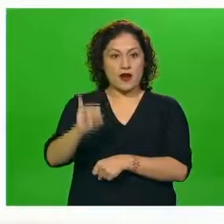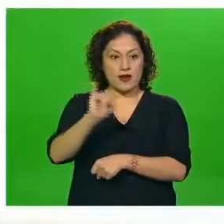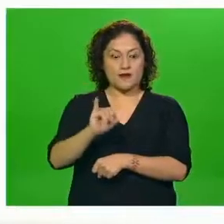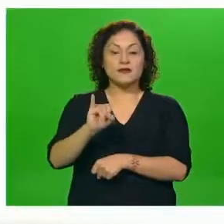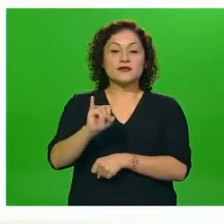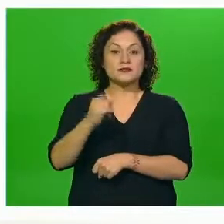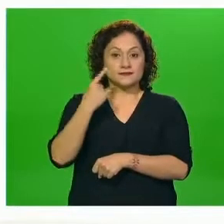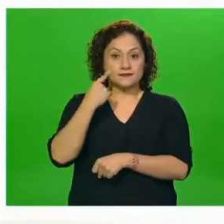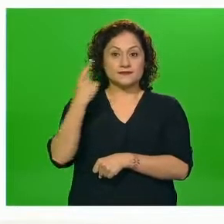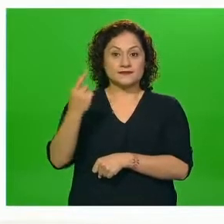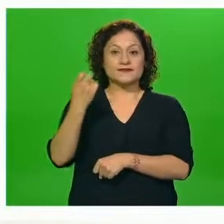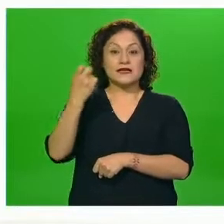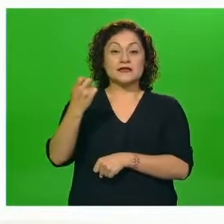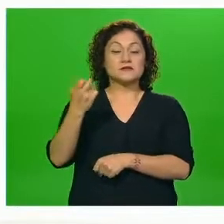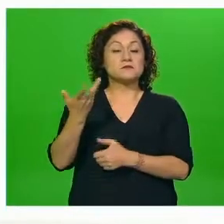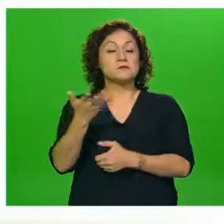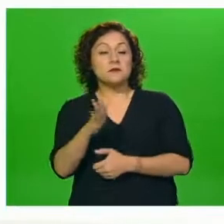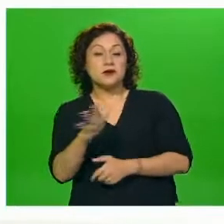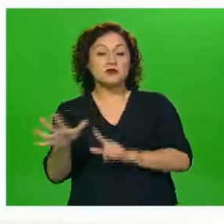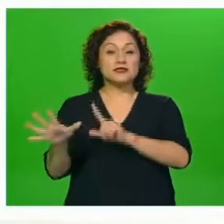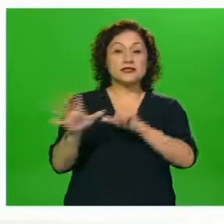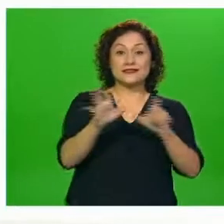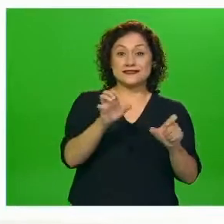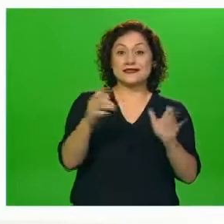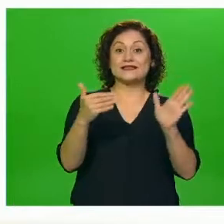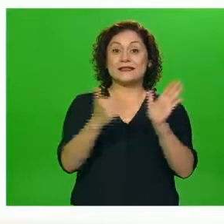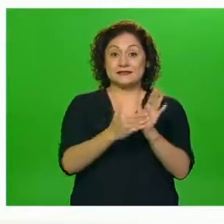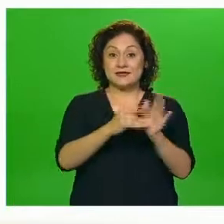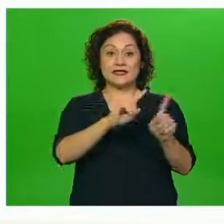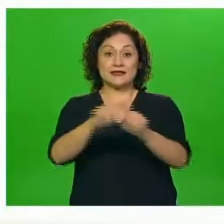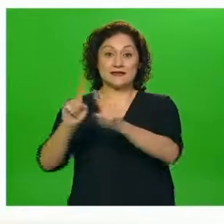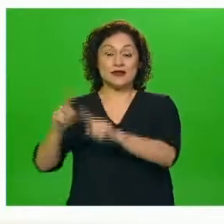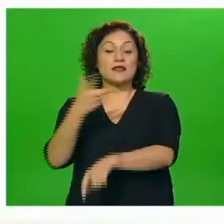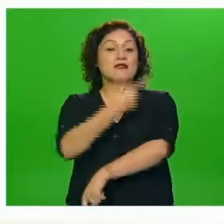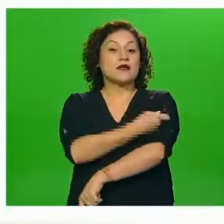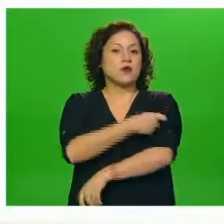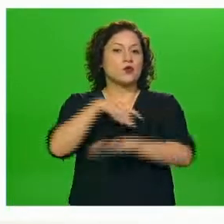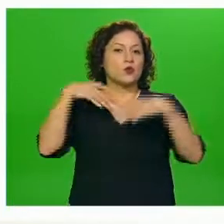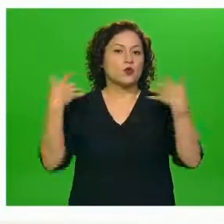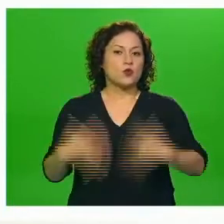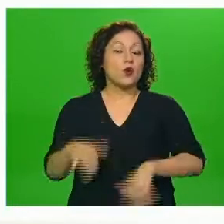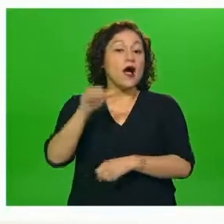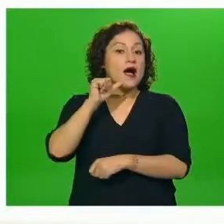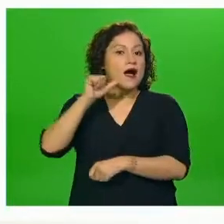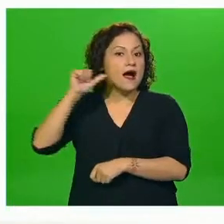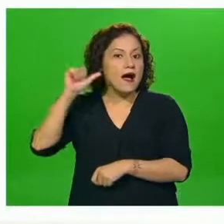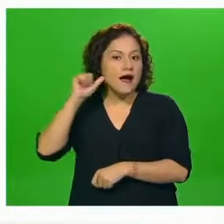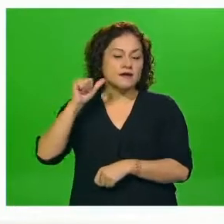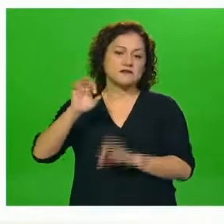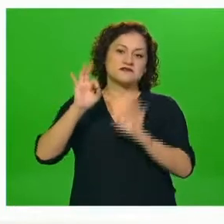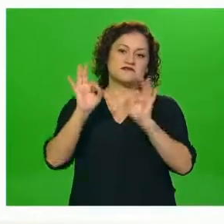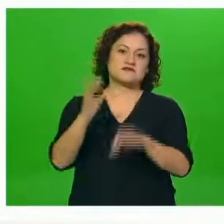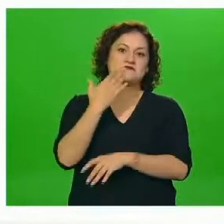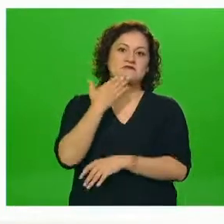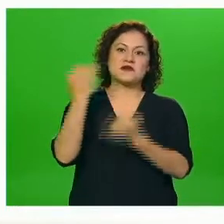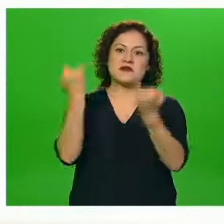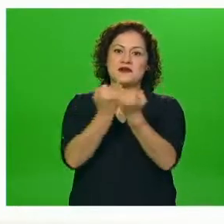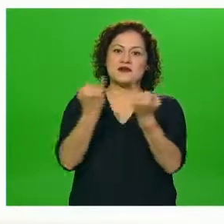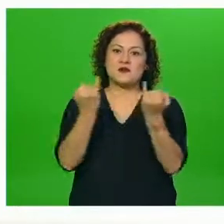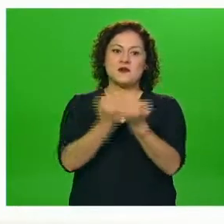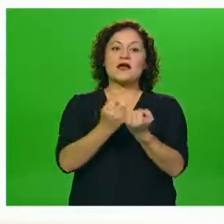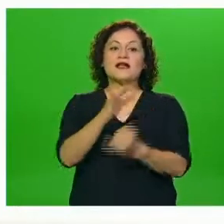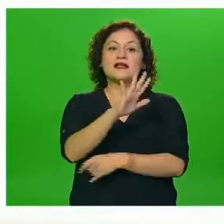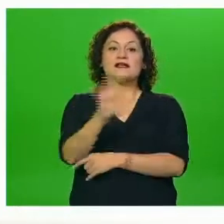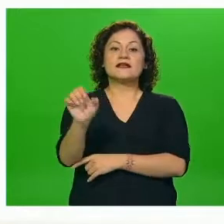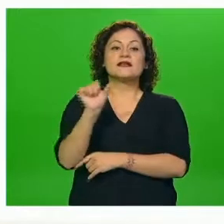aplicadas, un poco más de 600 mil dosis. Y vean que el día de ayer no se queda atrás. El día de ayer fueron 516